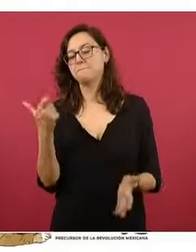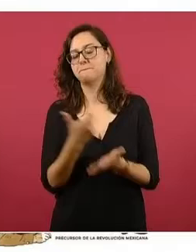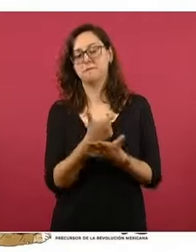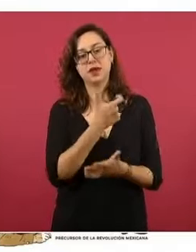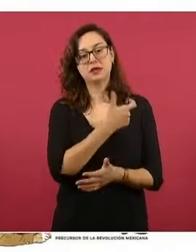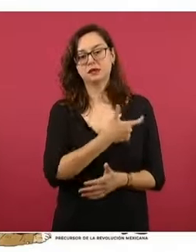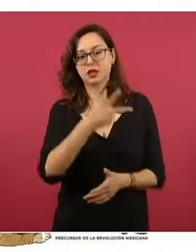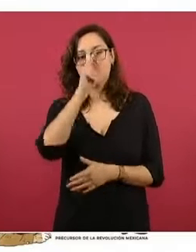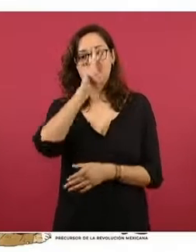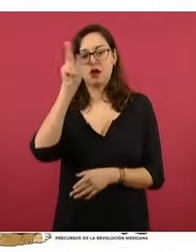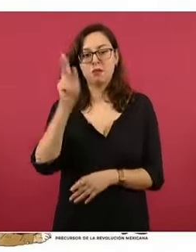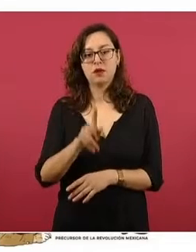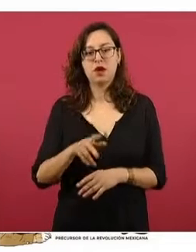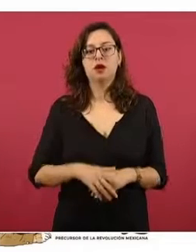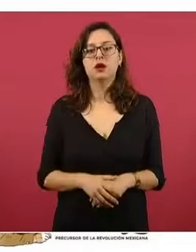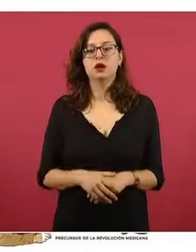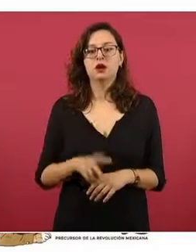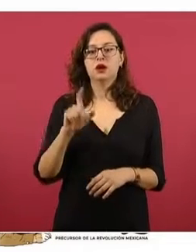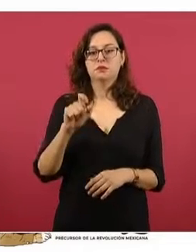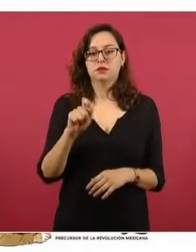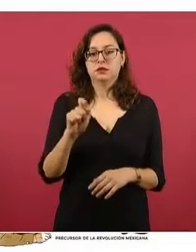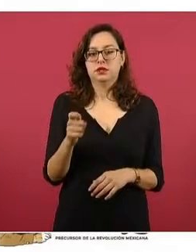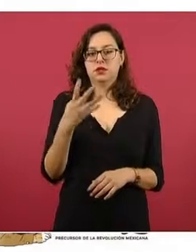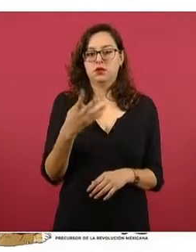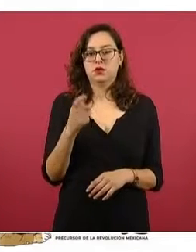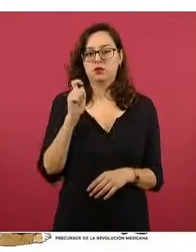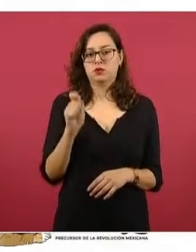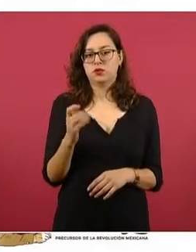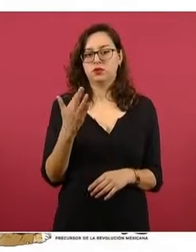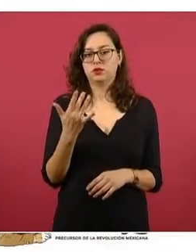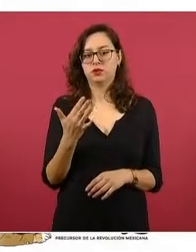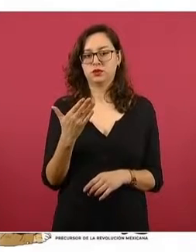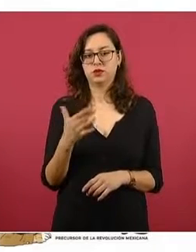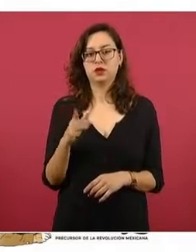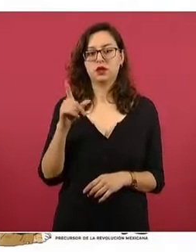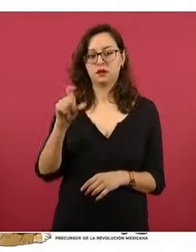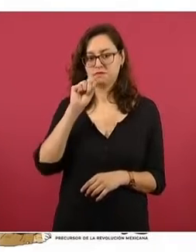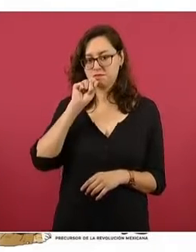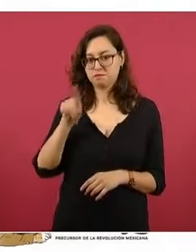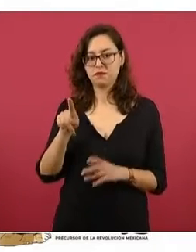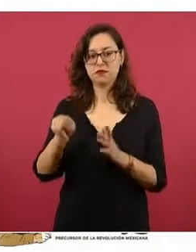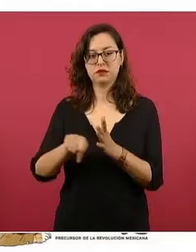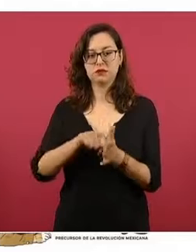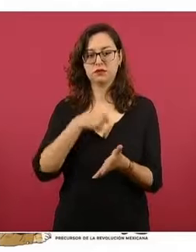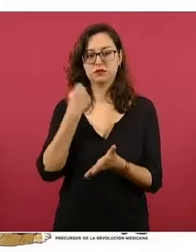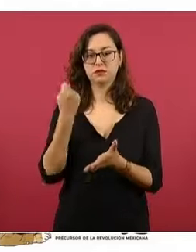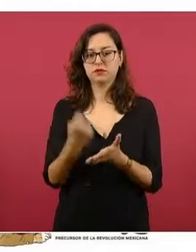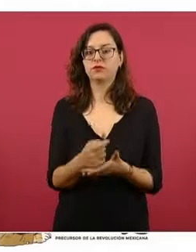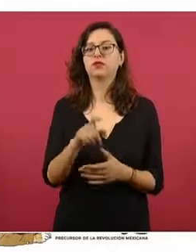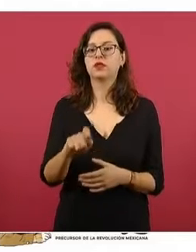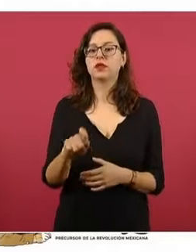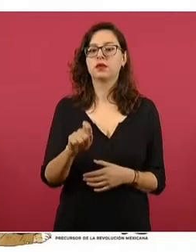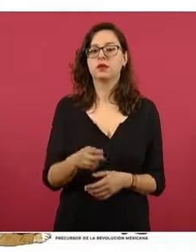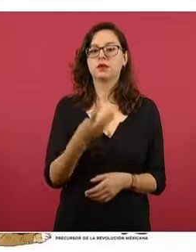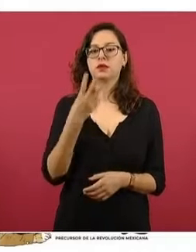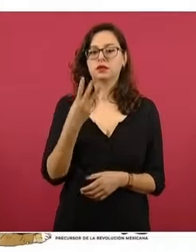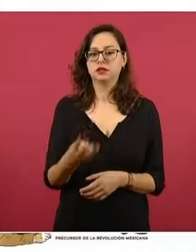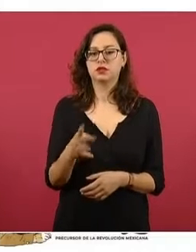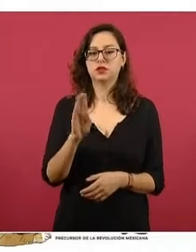los precios más altos está a 24.50 en San Fernando, Tamaulipas y 23